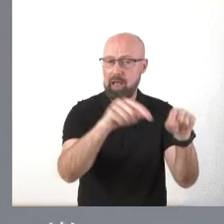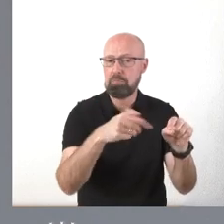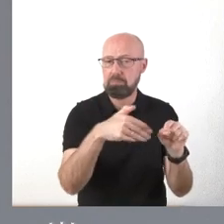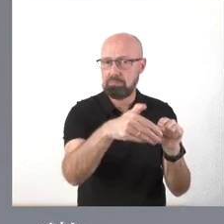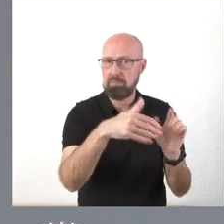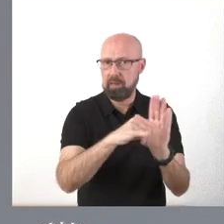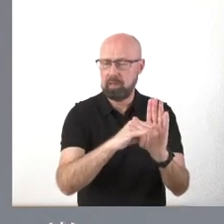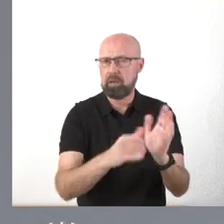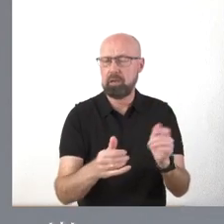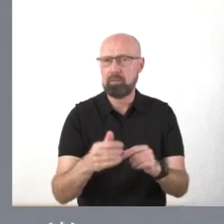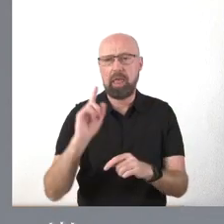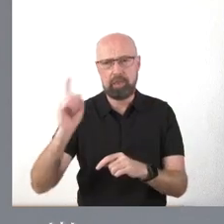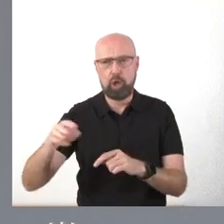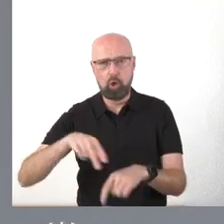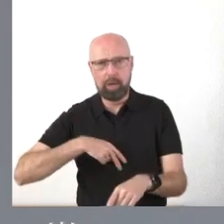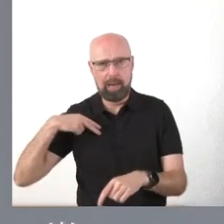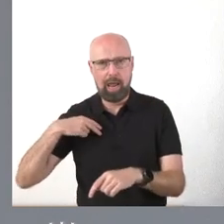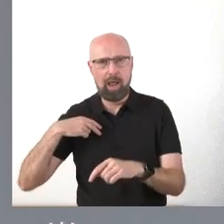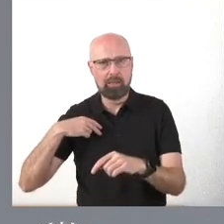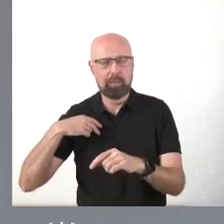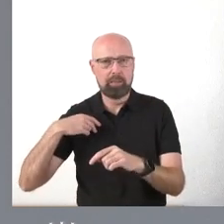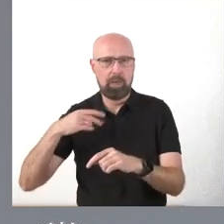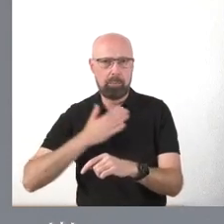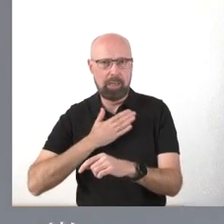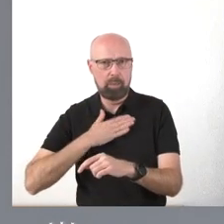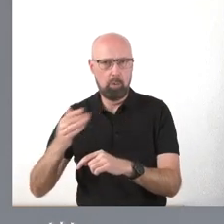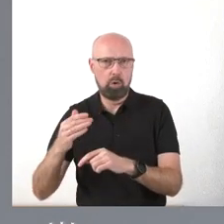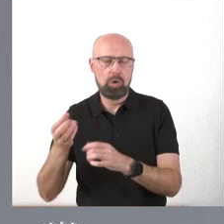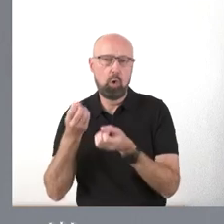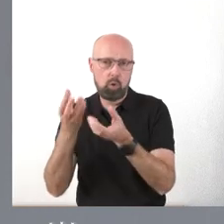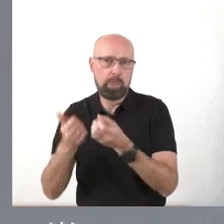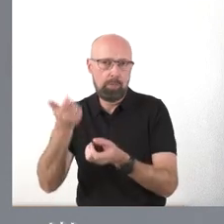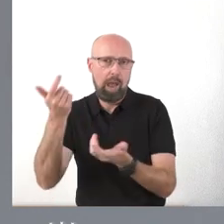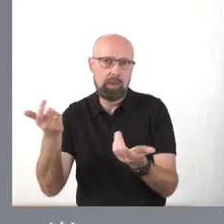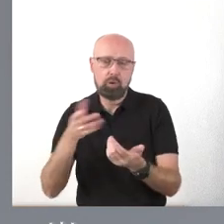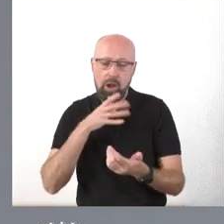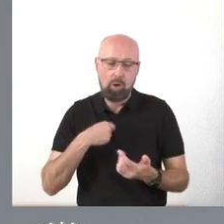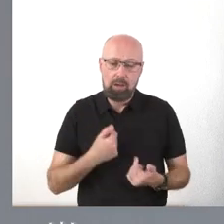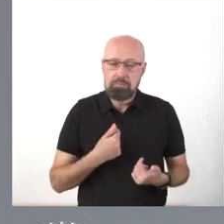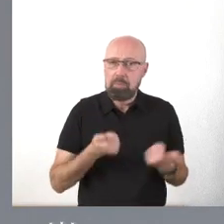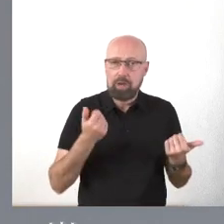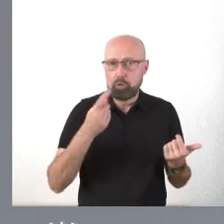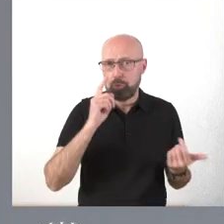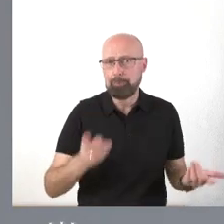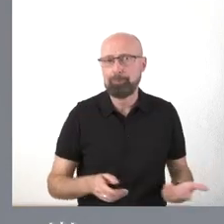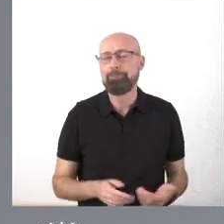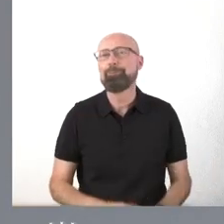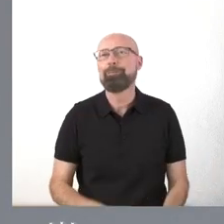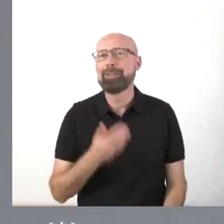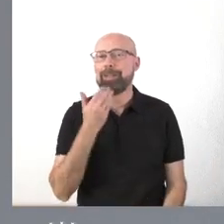Y él le podrá decir cosas que yo no le puedo decir en este momento. Espero que me entienda. Gracias.